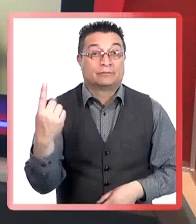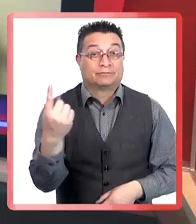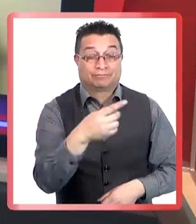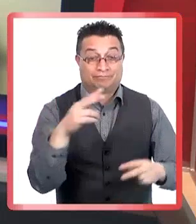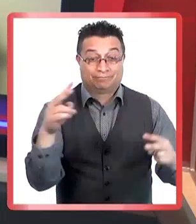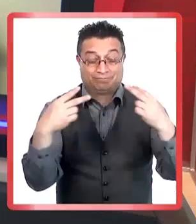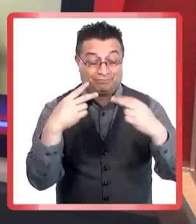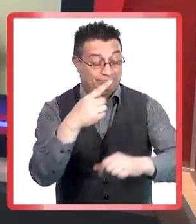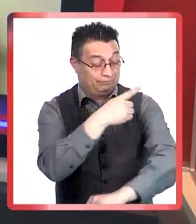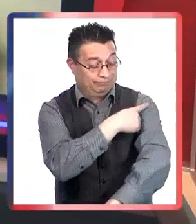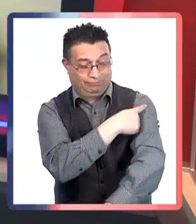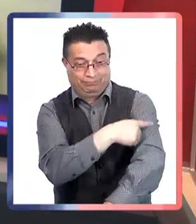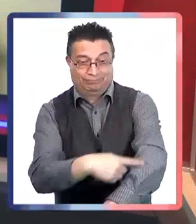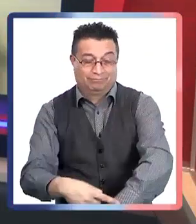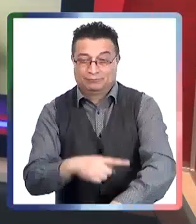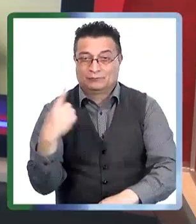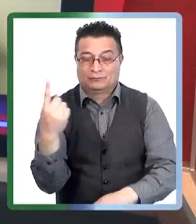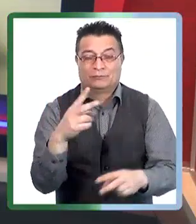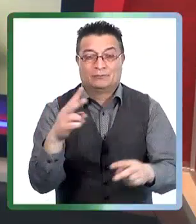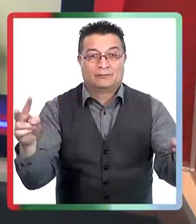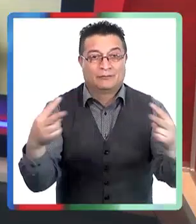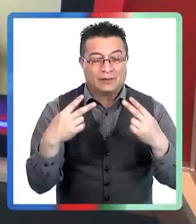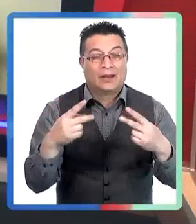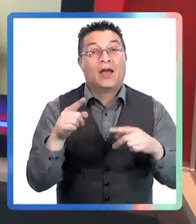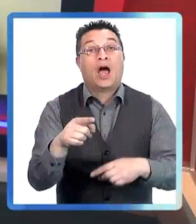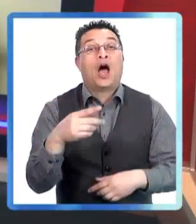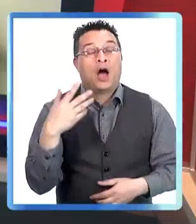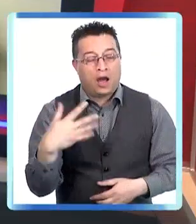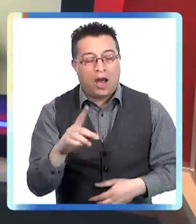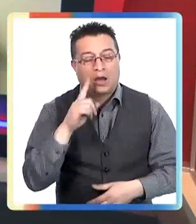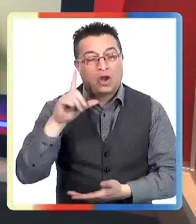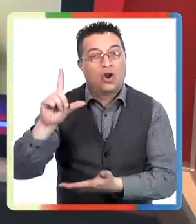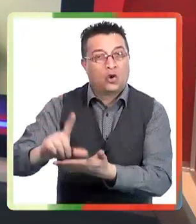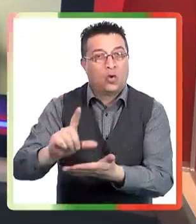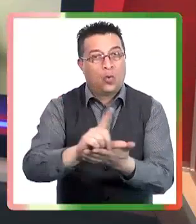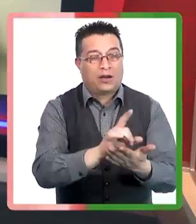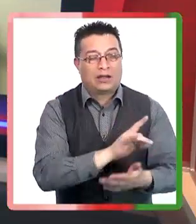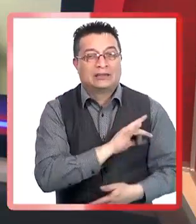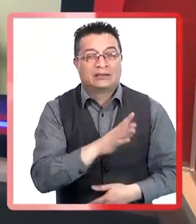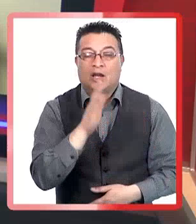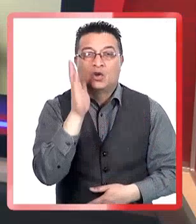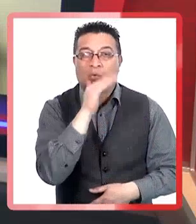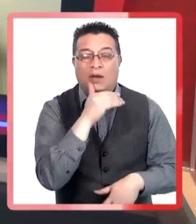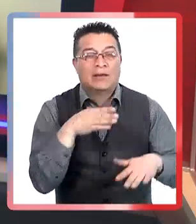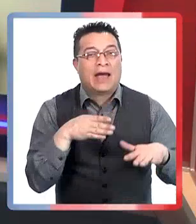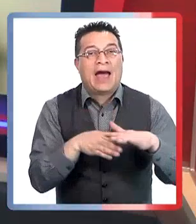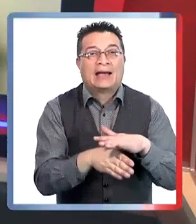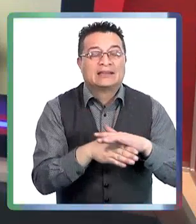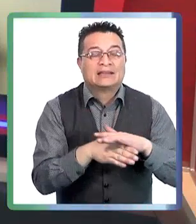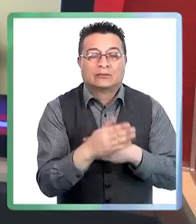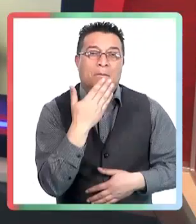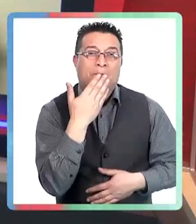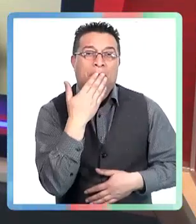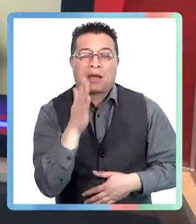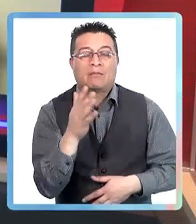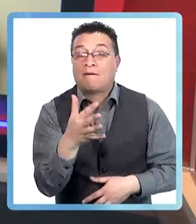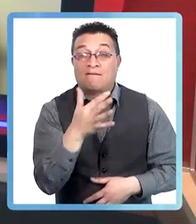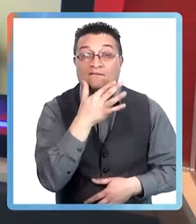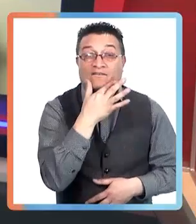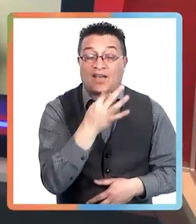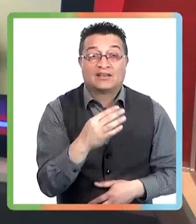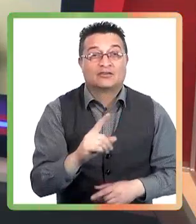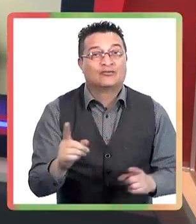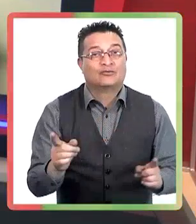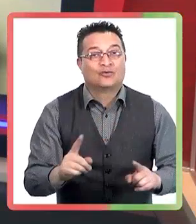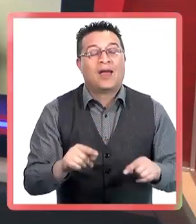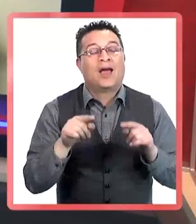muy fácil, cuya red de salud pública no tiene todos los refuerzos que debería tener. Entonces esos papás y mamás deberían poner